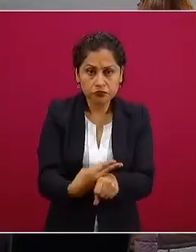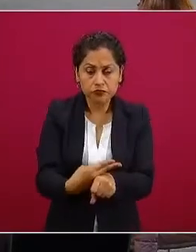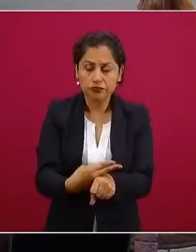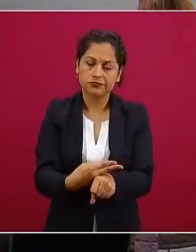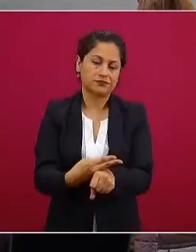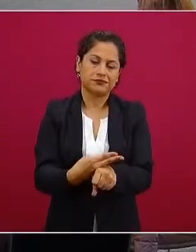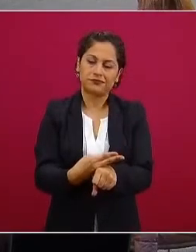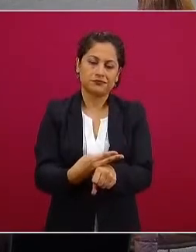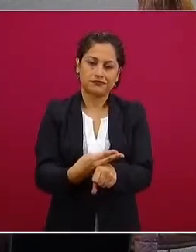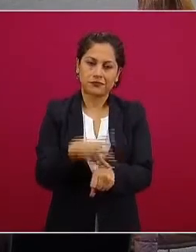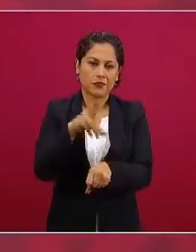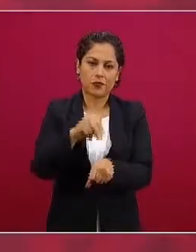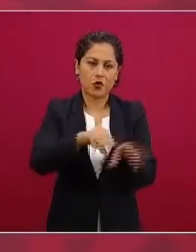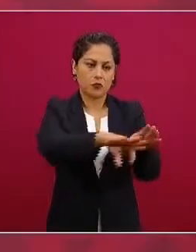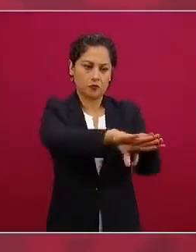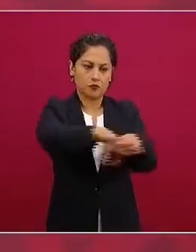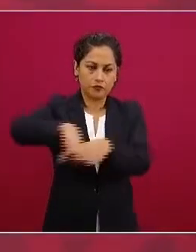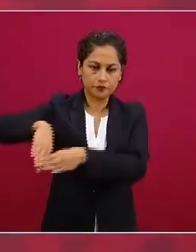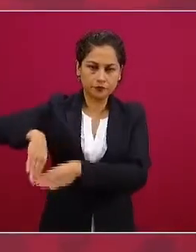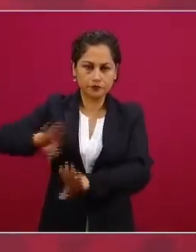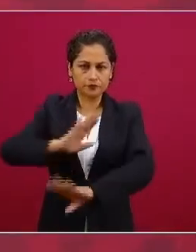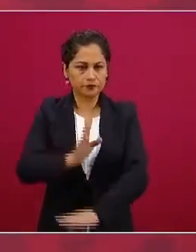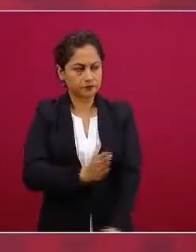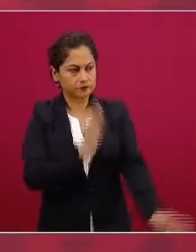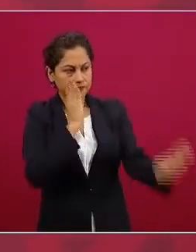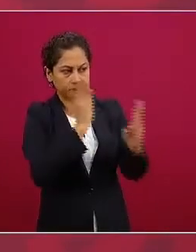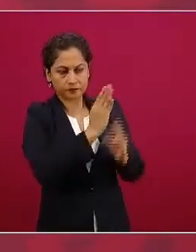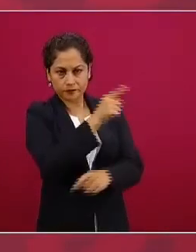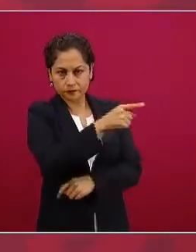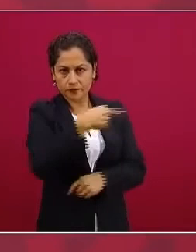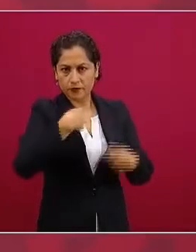quitar intermediación